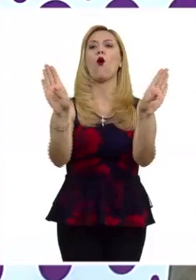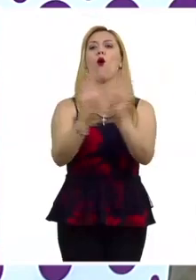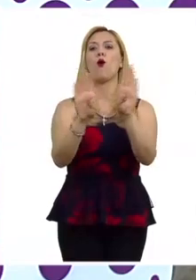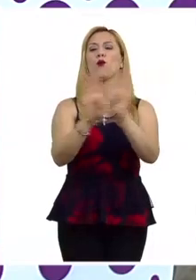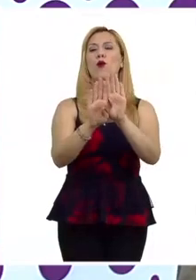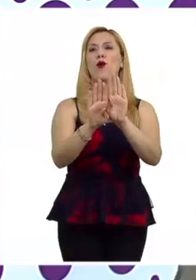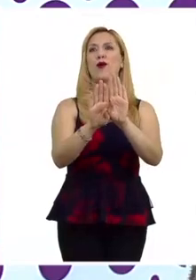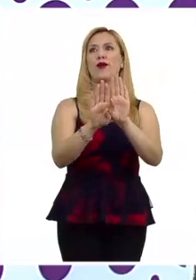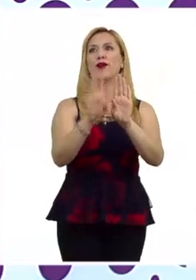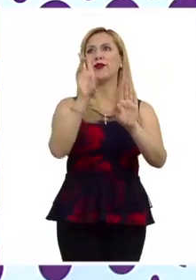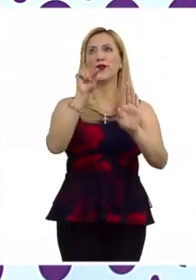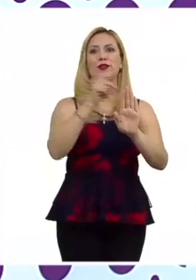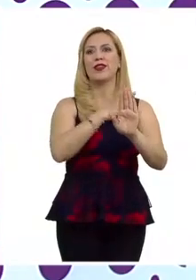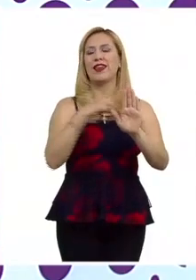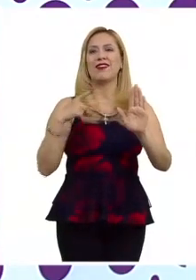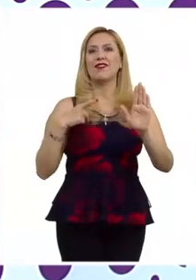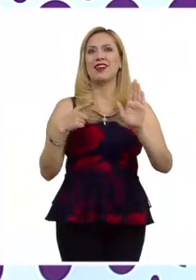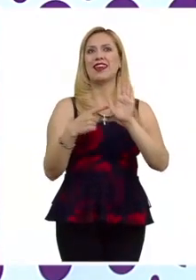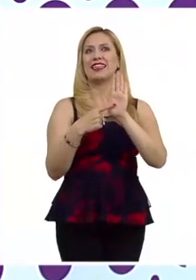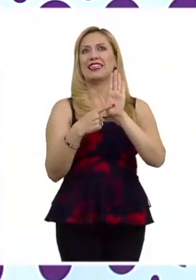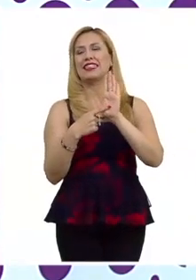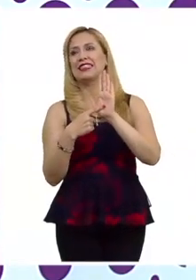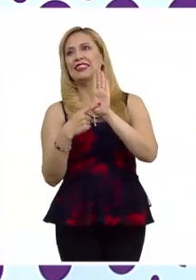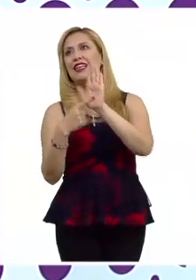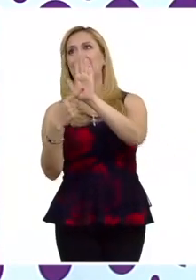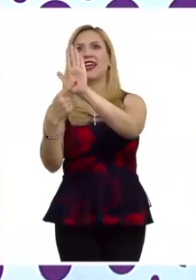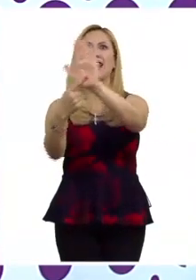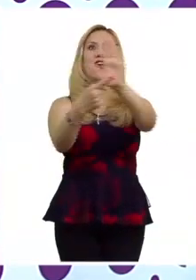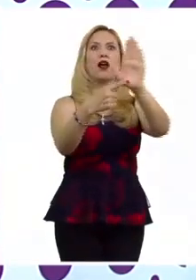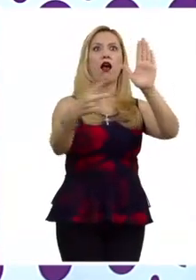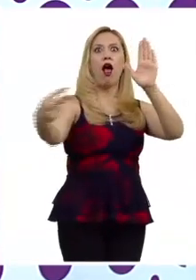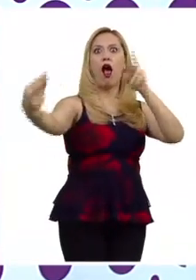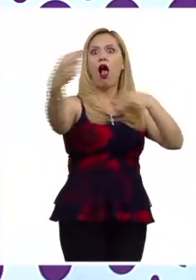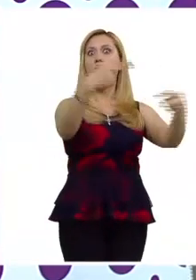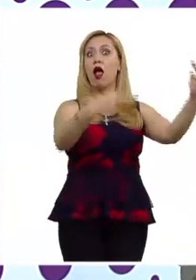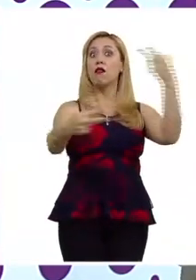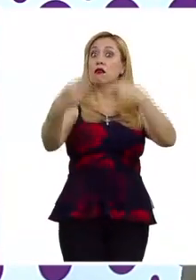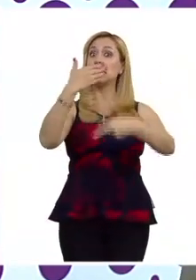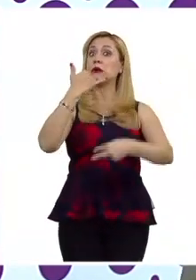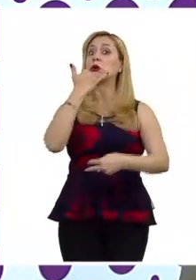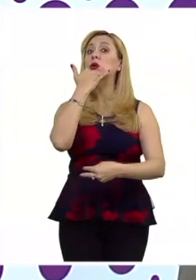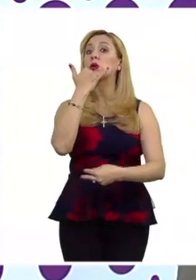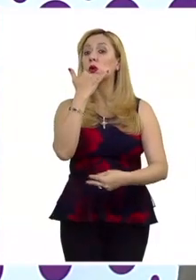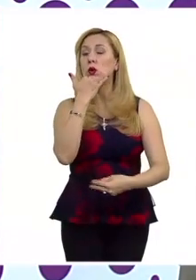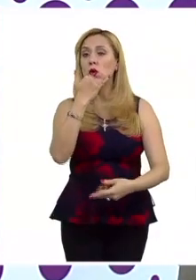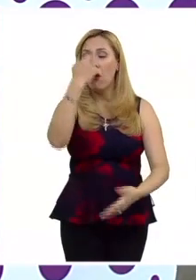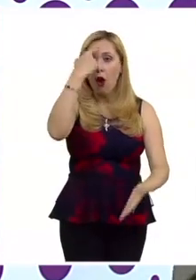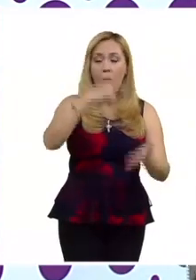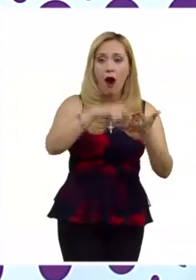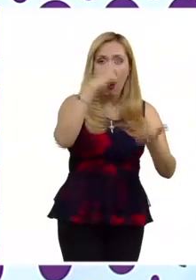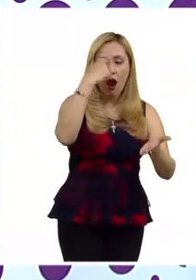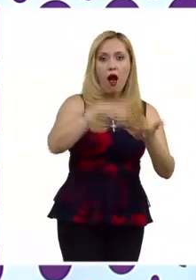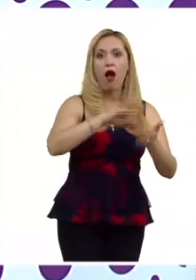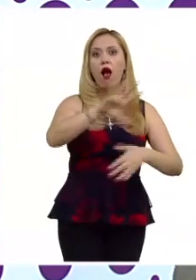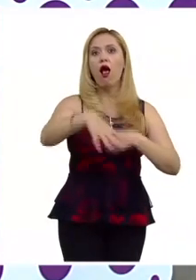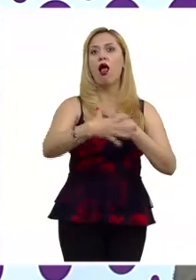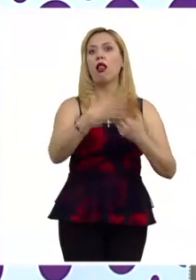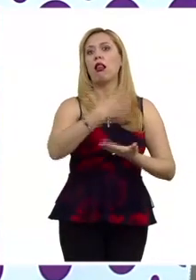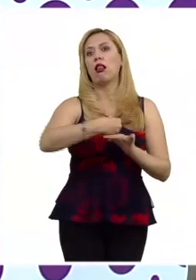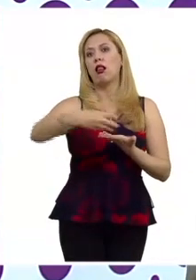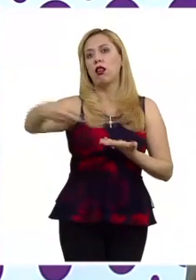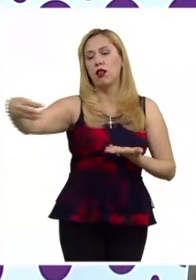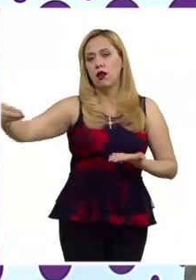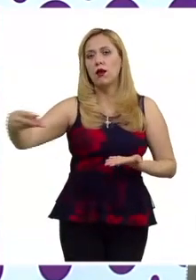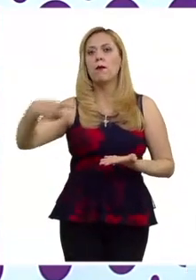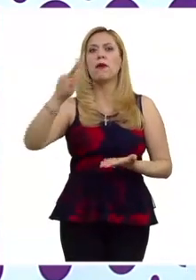pena la más extrema, ¿no? O sea, para discursos todavía más extremos o que tengan consecuencias más extremas, pero en este tipo de casos